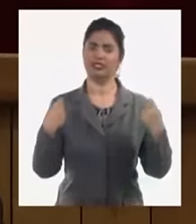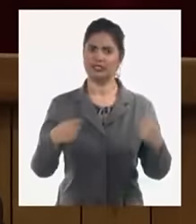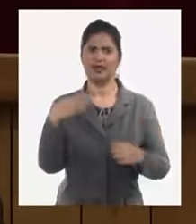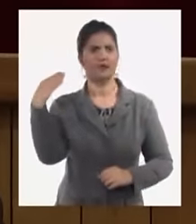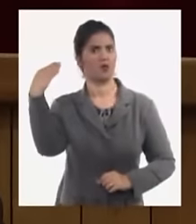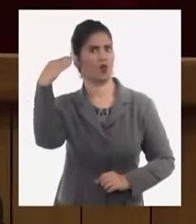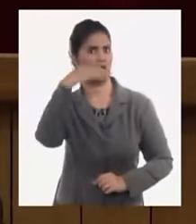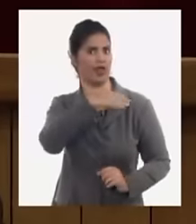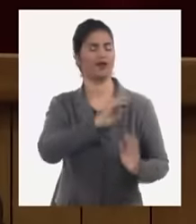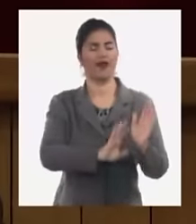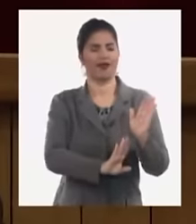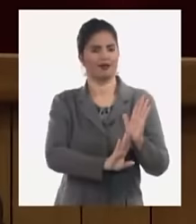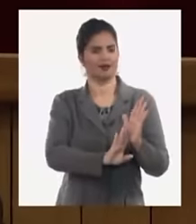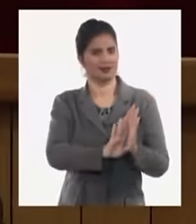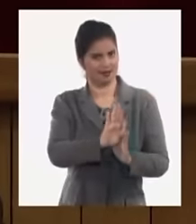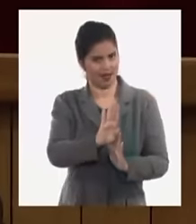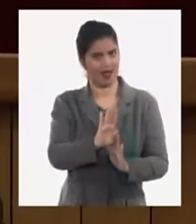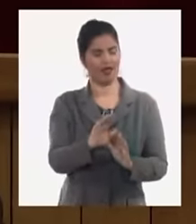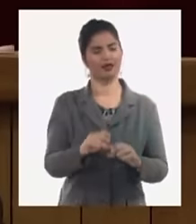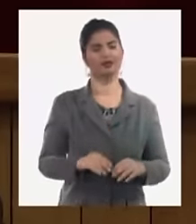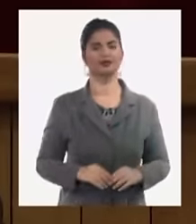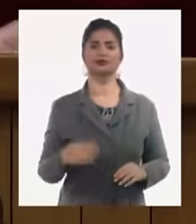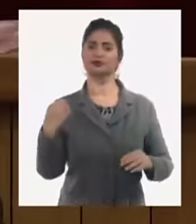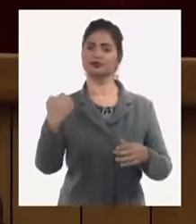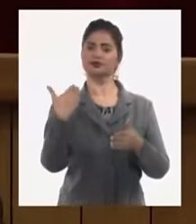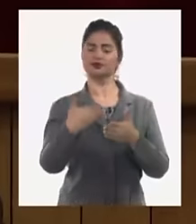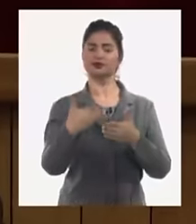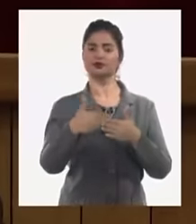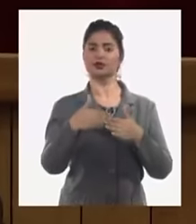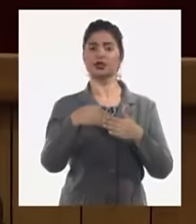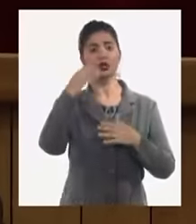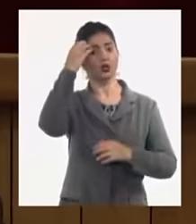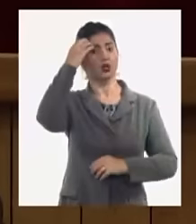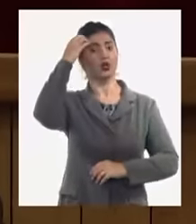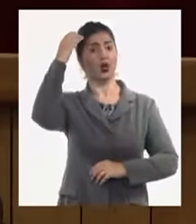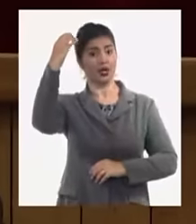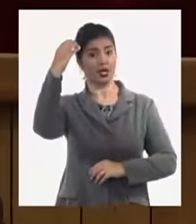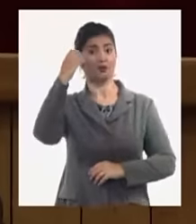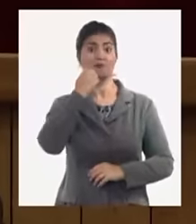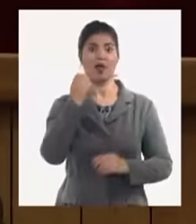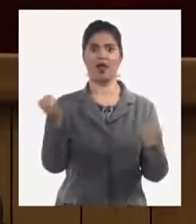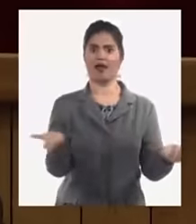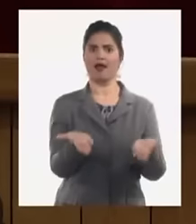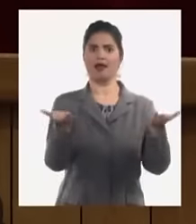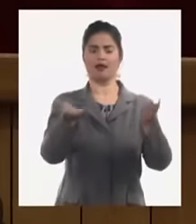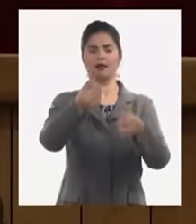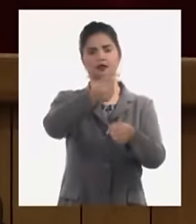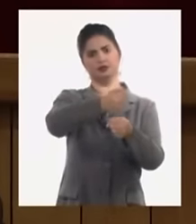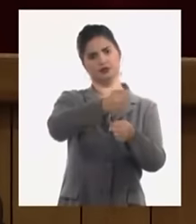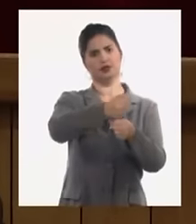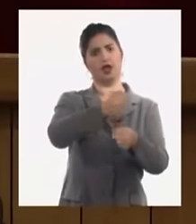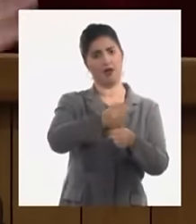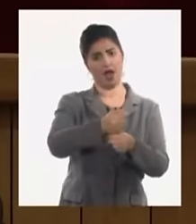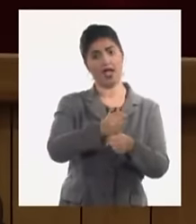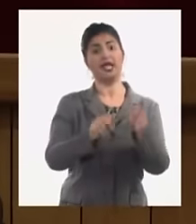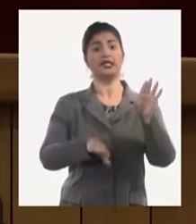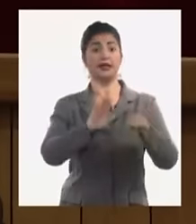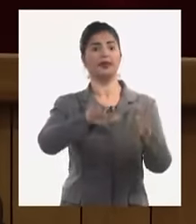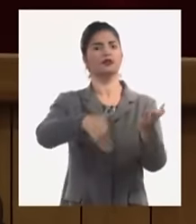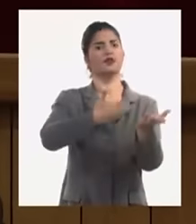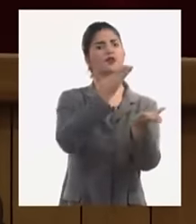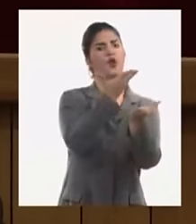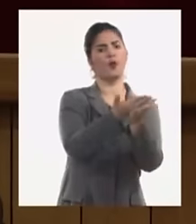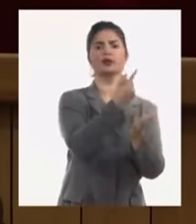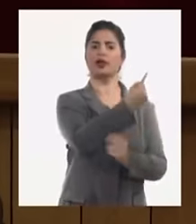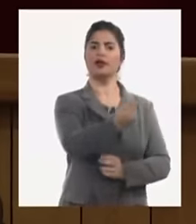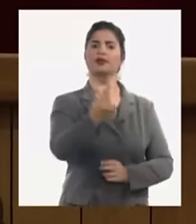que sería la empresa estatal socialista para lo cual bueno se tomarán a partir de las propuestas las decisiones